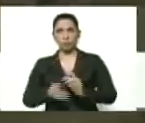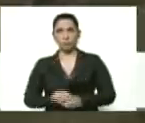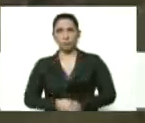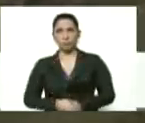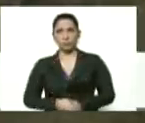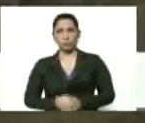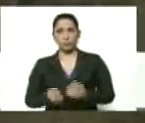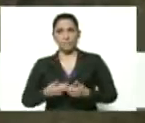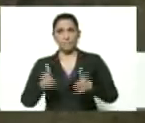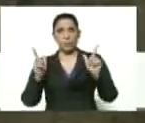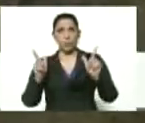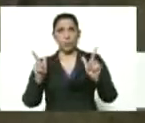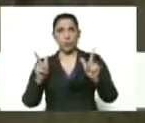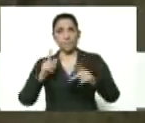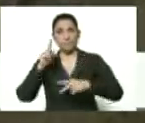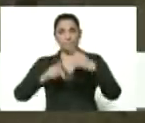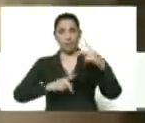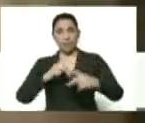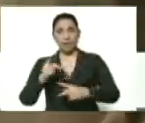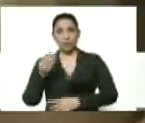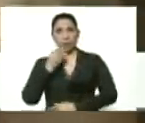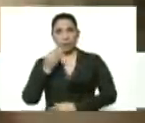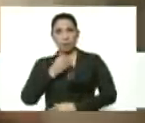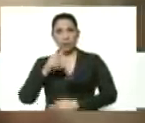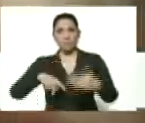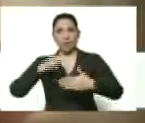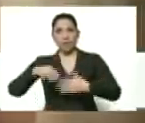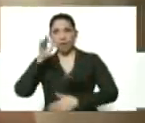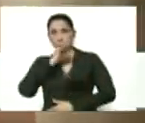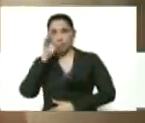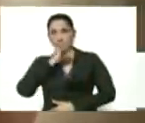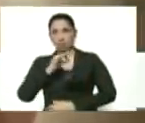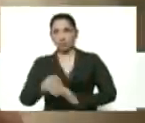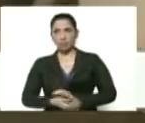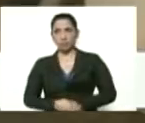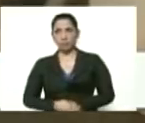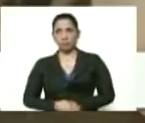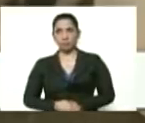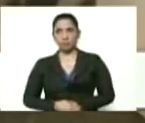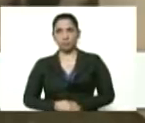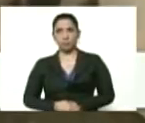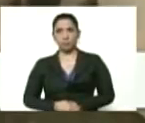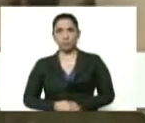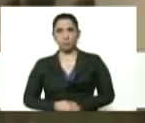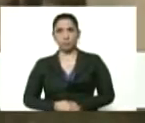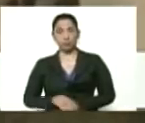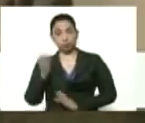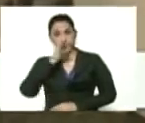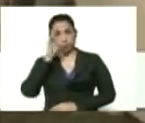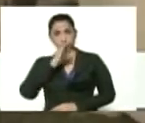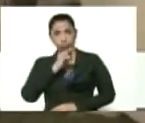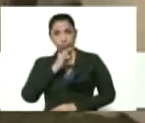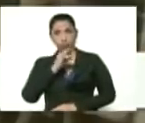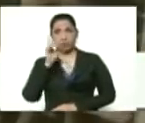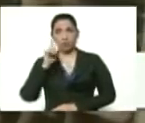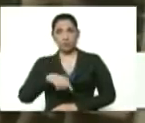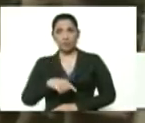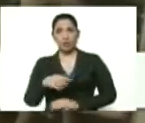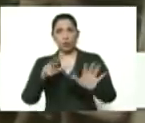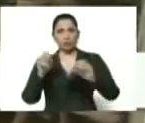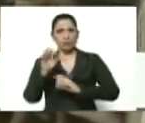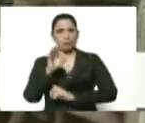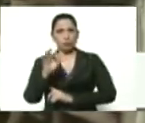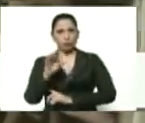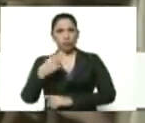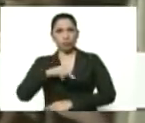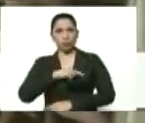dispuestos al plan de proteína y al plan pernil. Acortados los números nacionales que el año pasado la producción porcina aportó más del 80% al